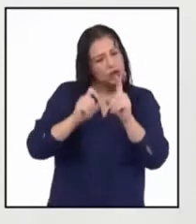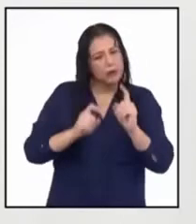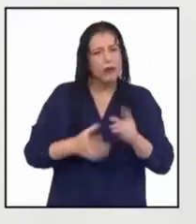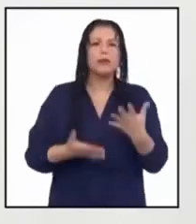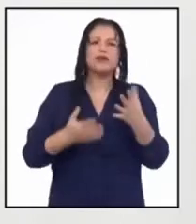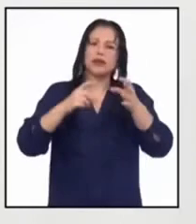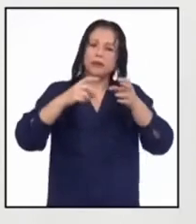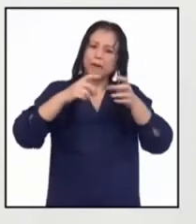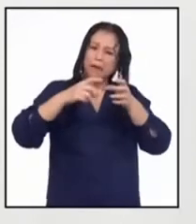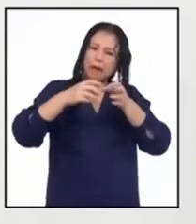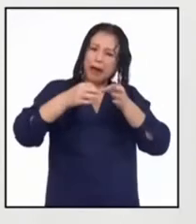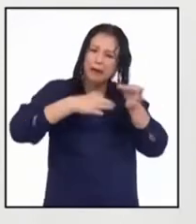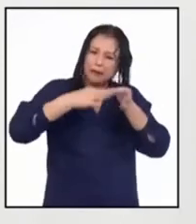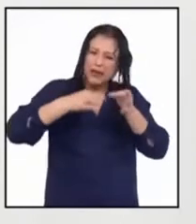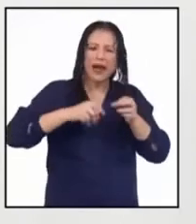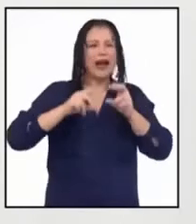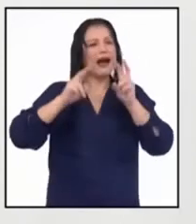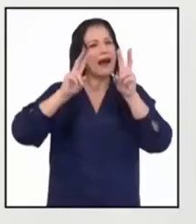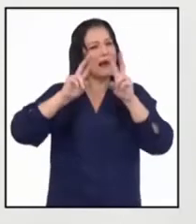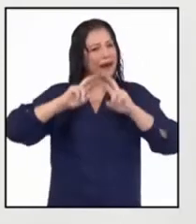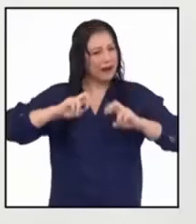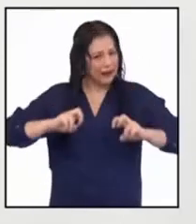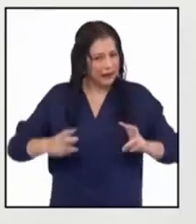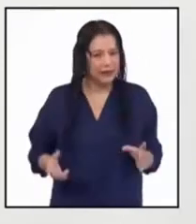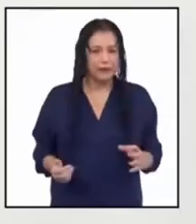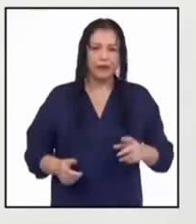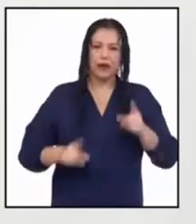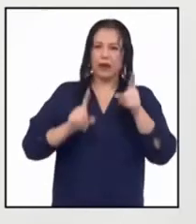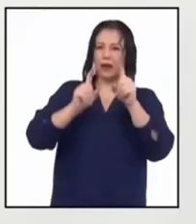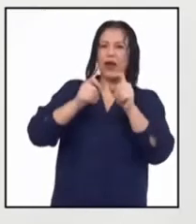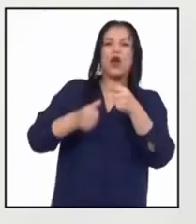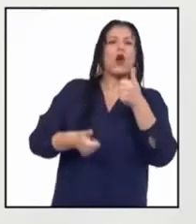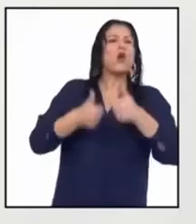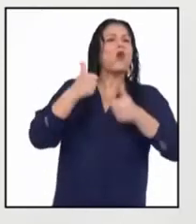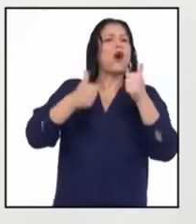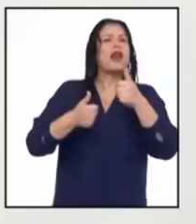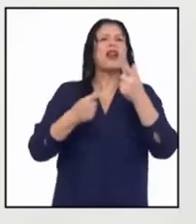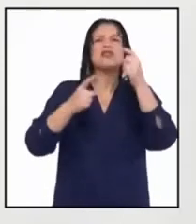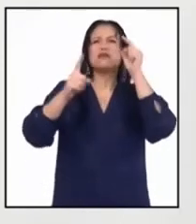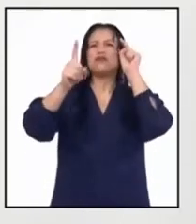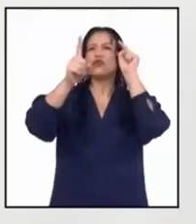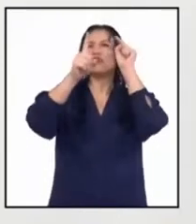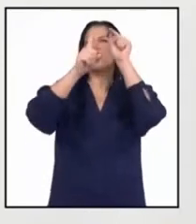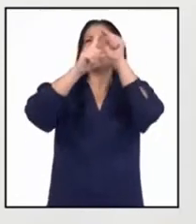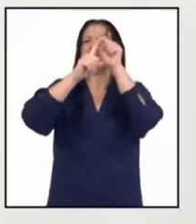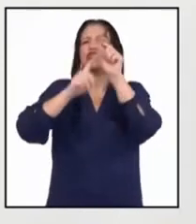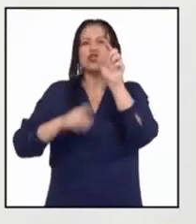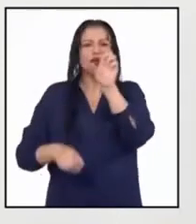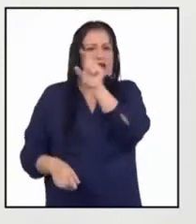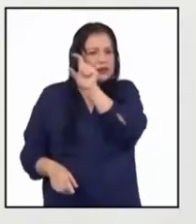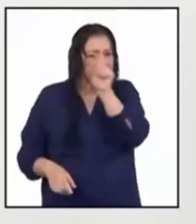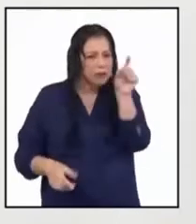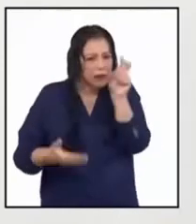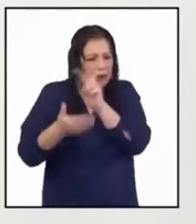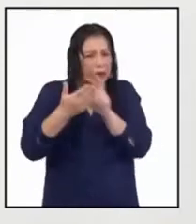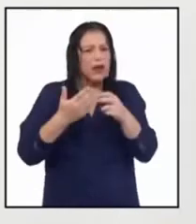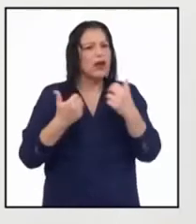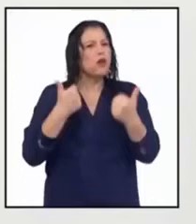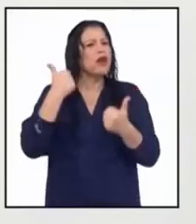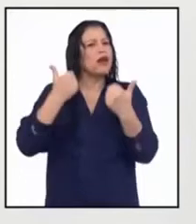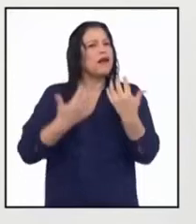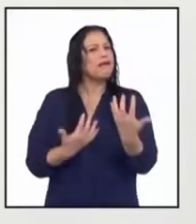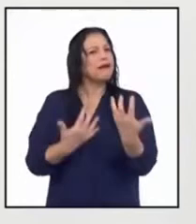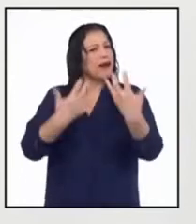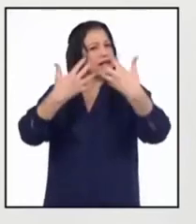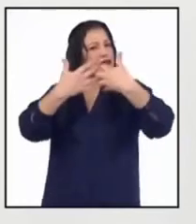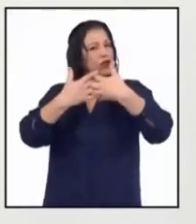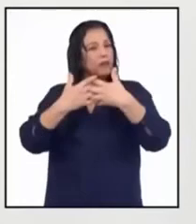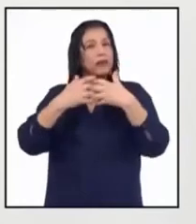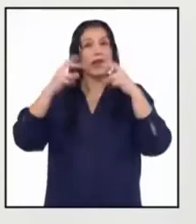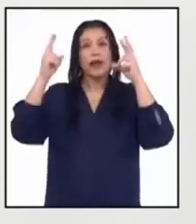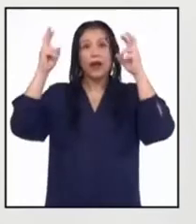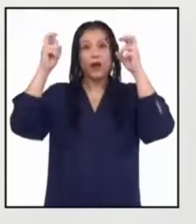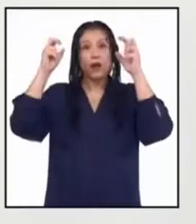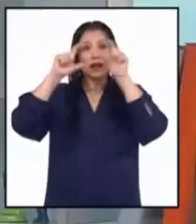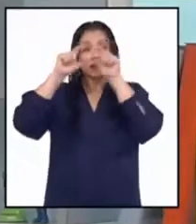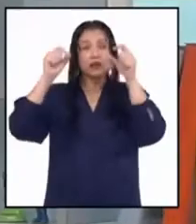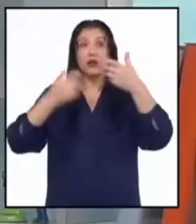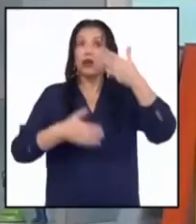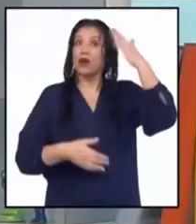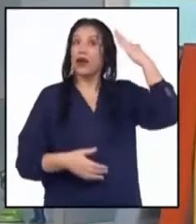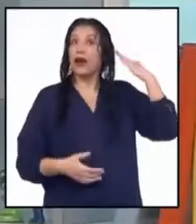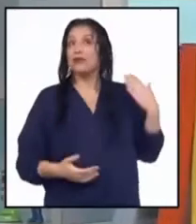una. ¿Cuál creen que es el propósito de este párrafo y su relación con el título que ya analizamos?